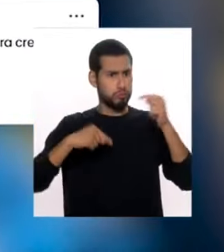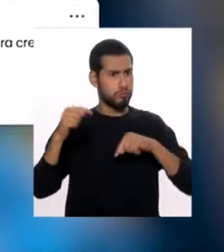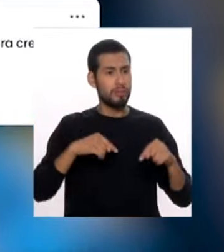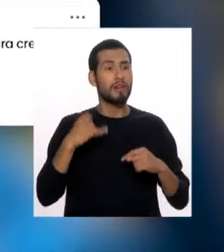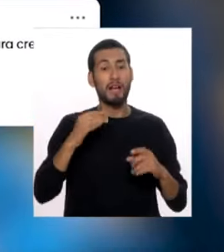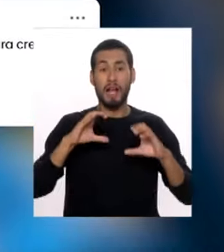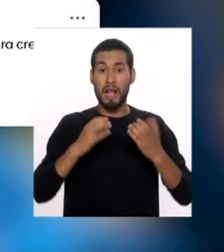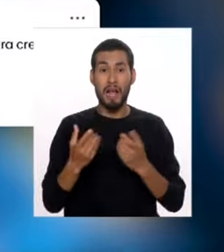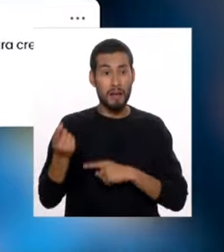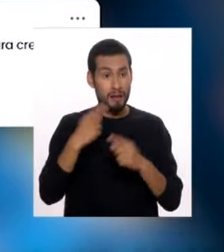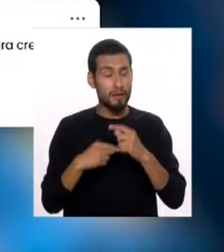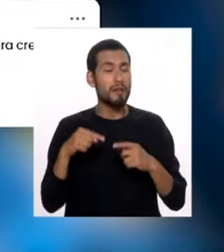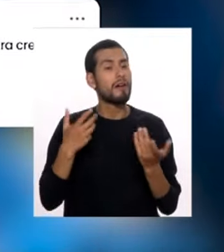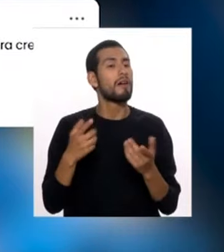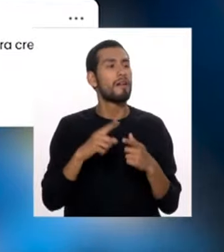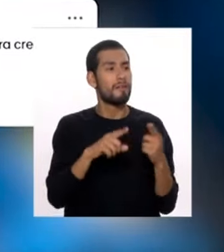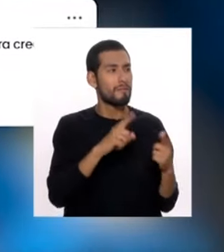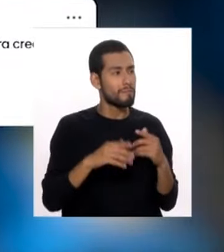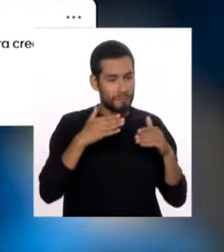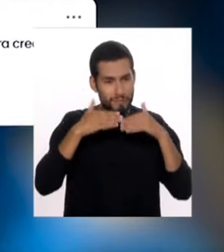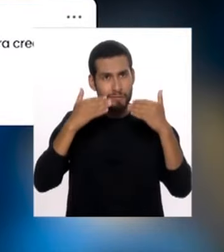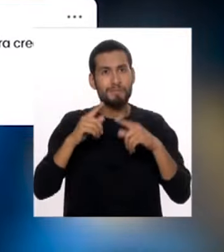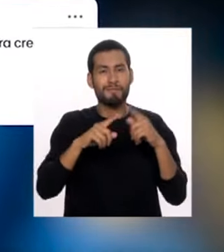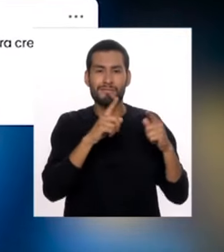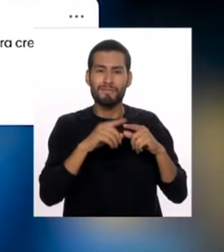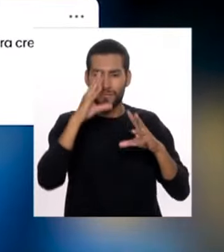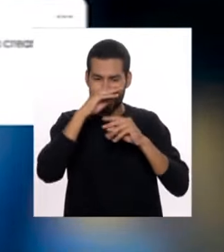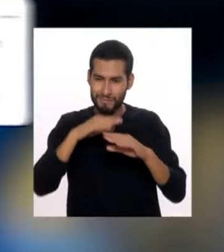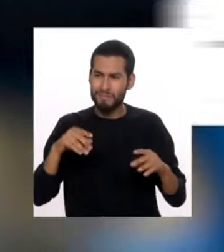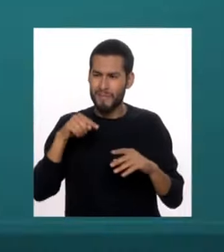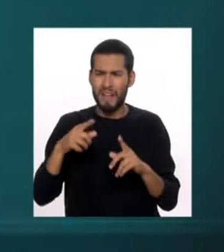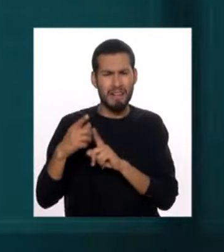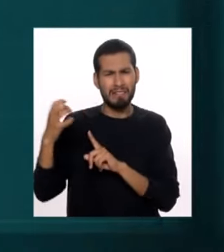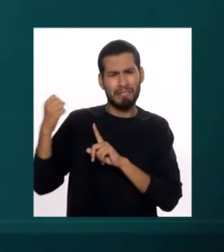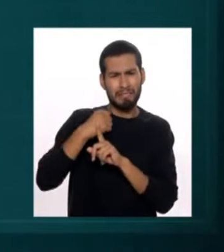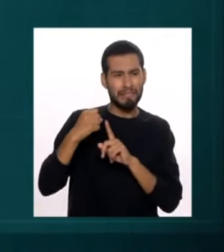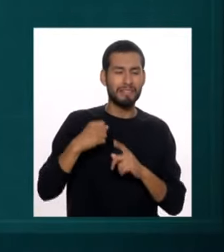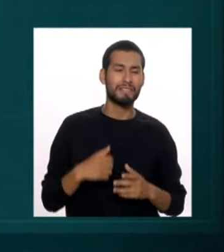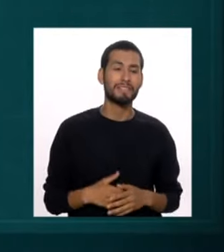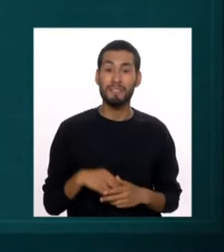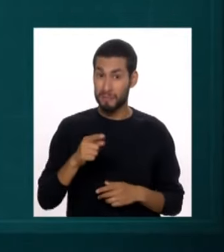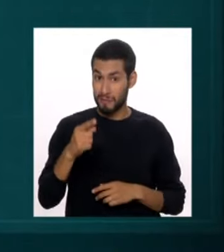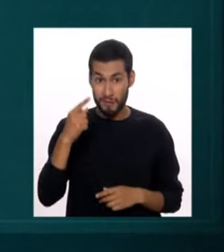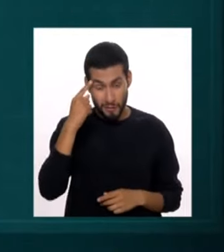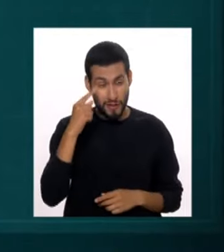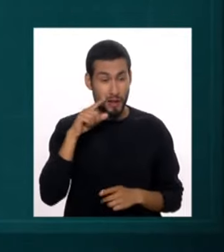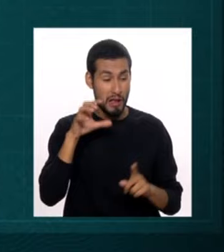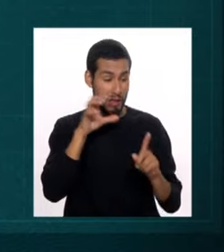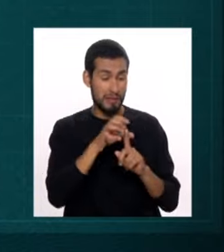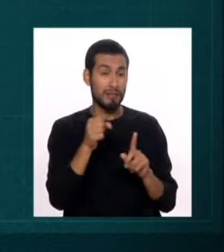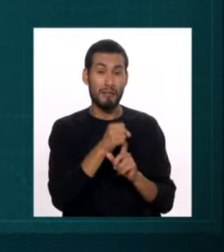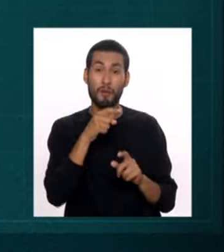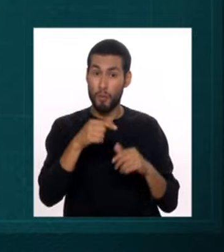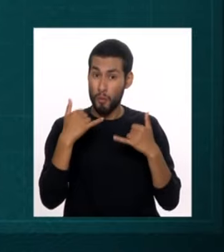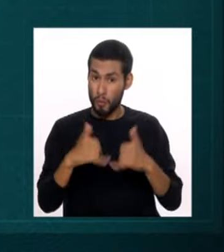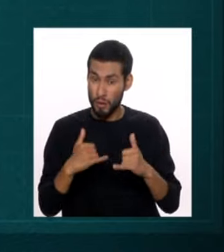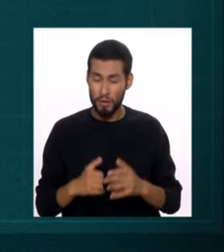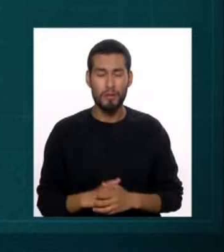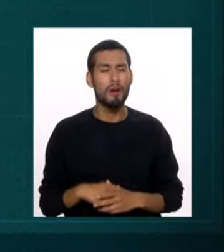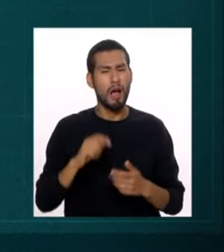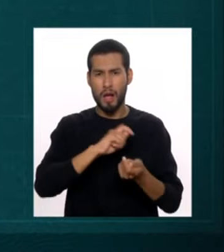regreso a clases, también regresaron las sonrisas de algunos niños víctimas de bullying. Si crees que el acoso escolar es un juego,